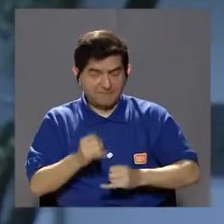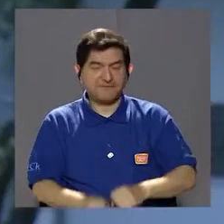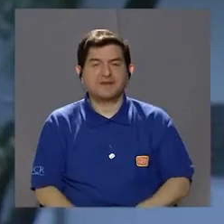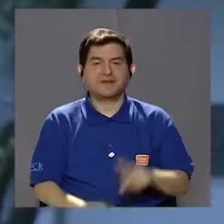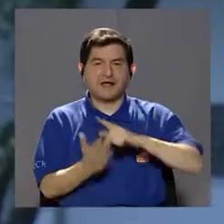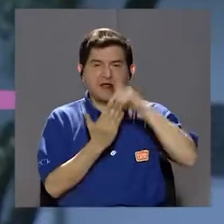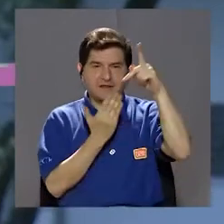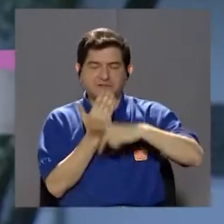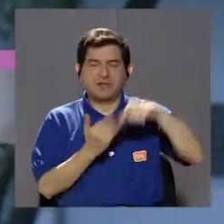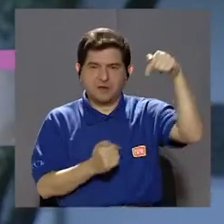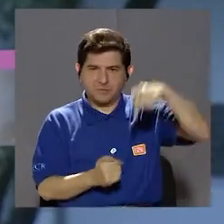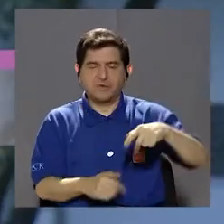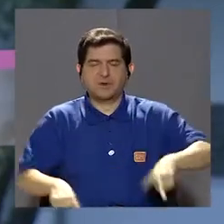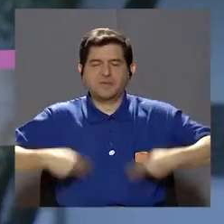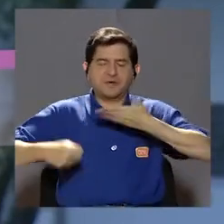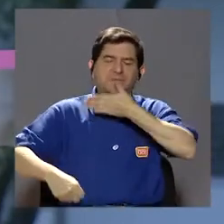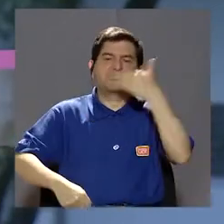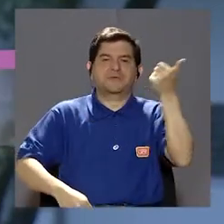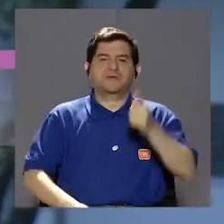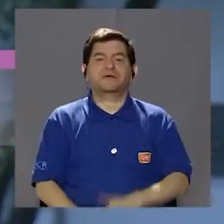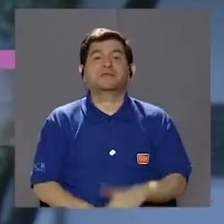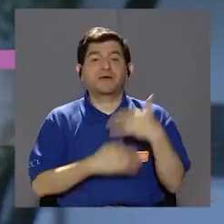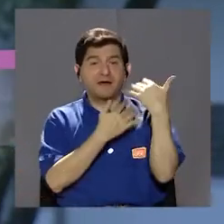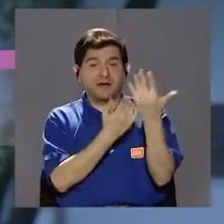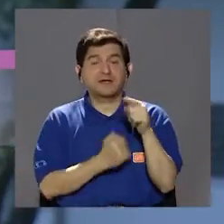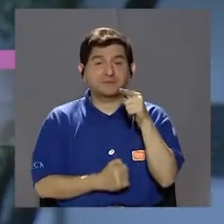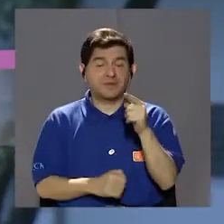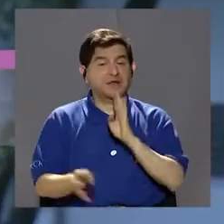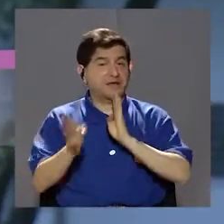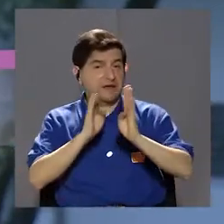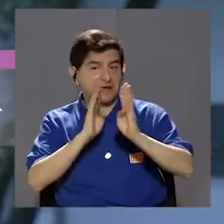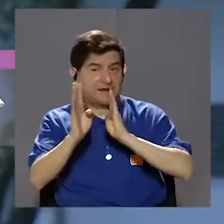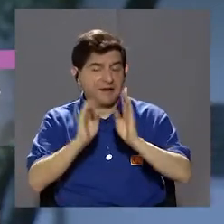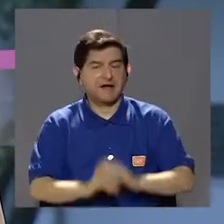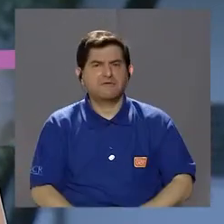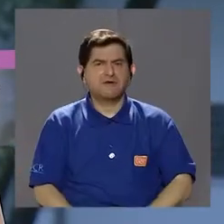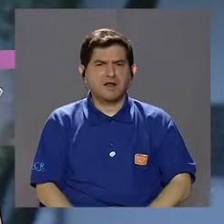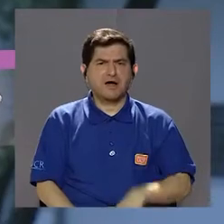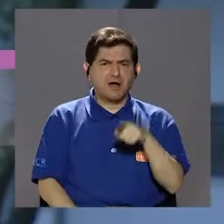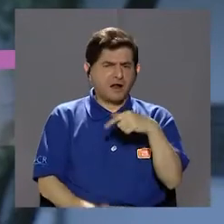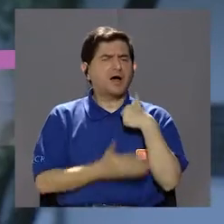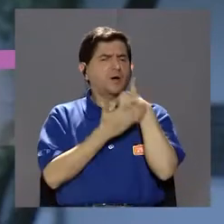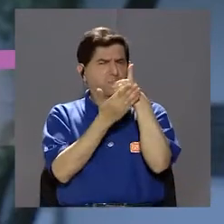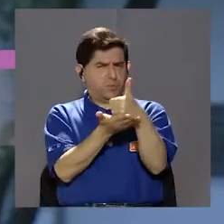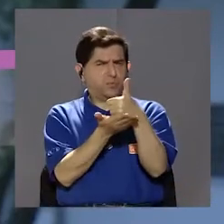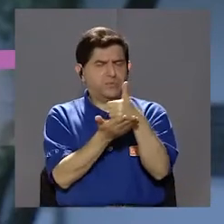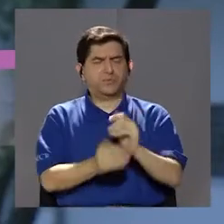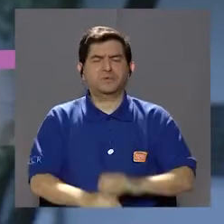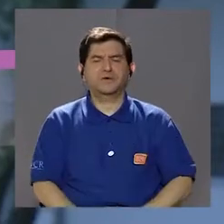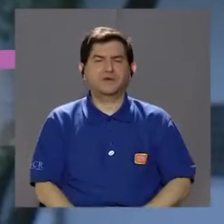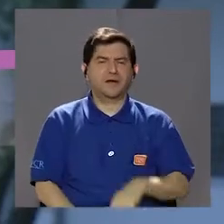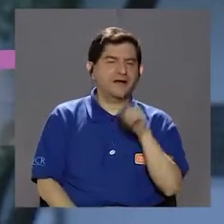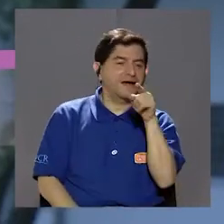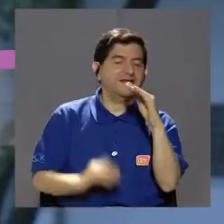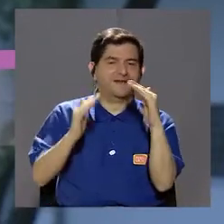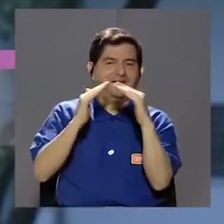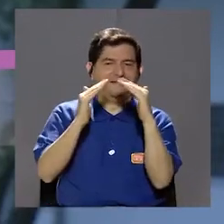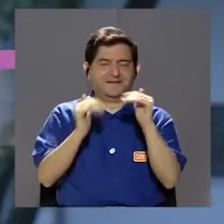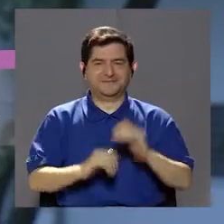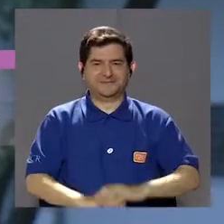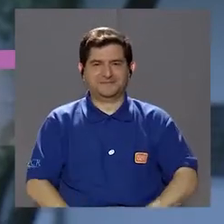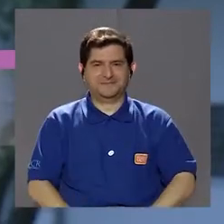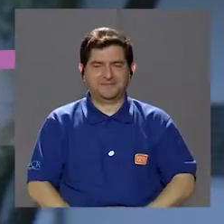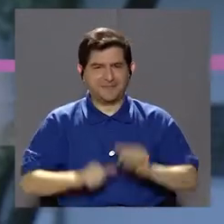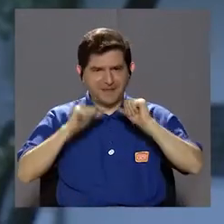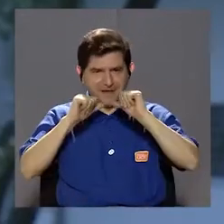Hemos llegado al final de nuestro programa, Vivir Mejor, esperamos que lo que conversamos hoy sea de gran utilidad para ustedes